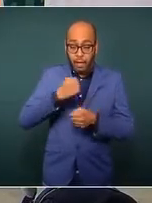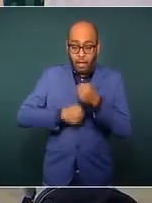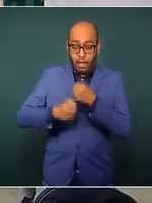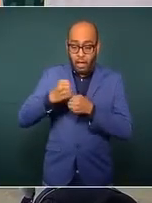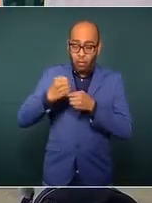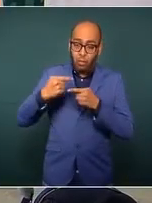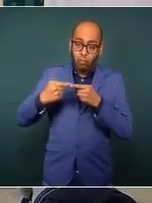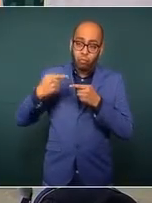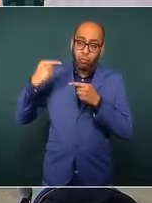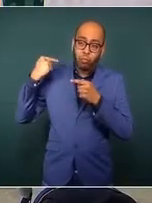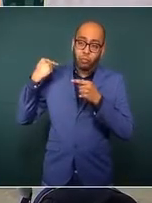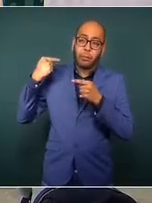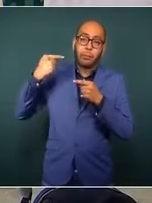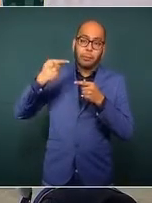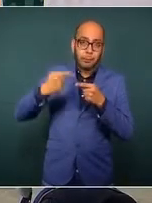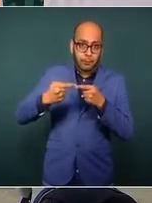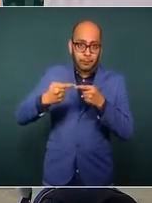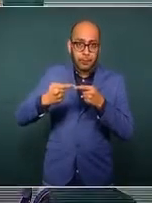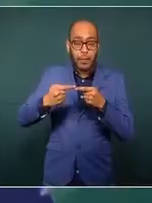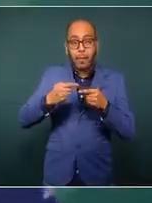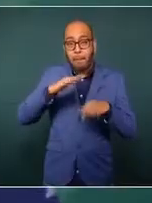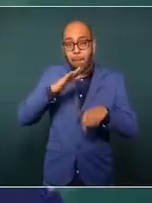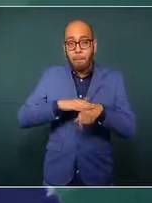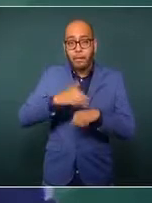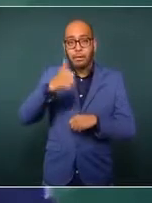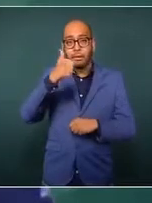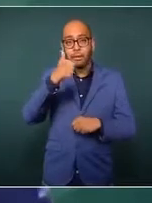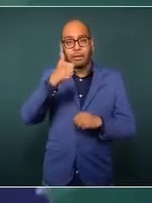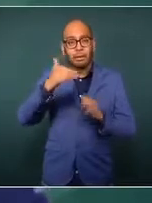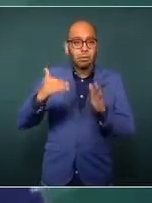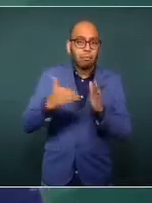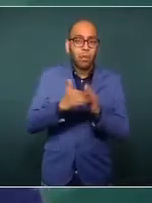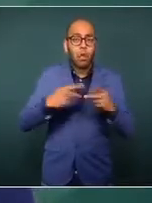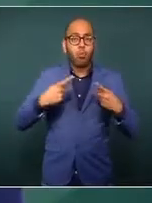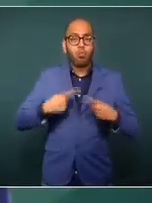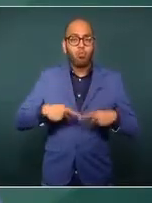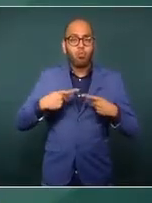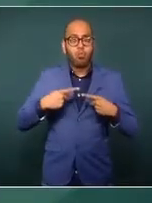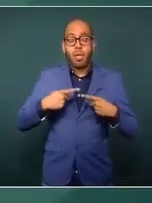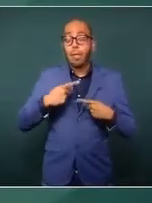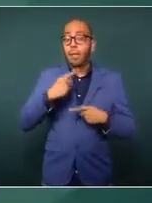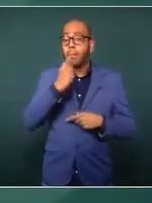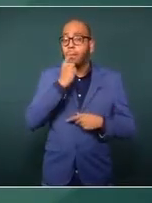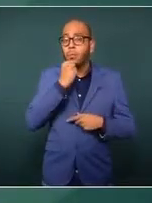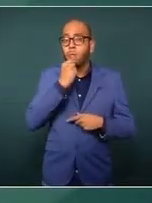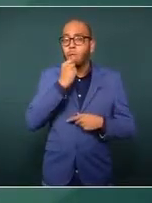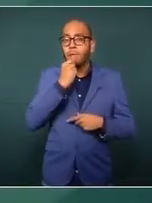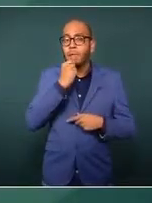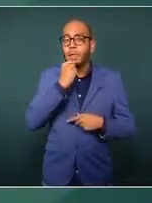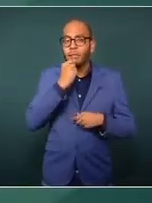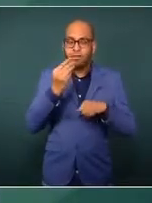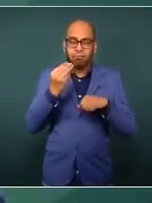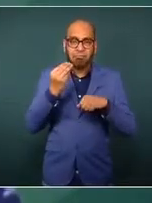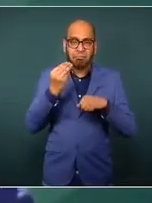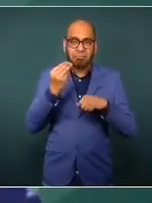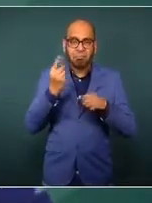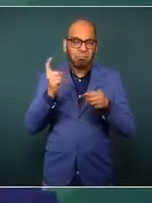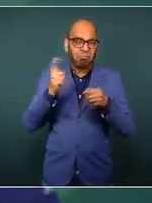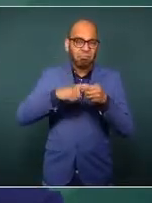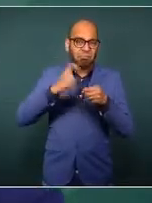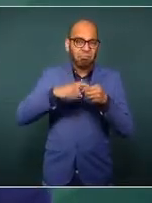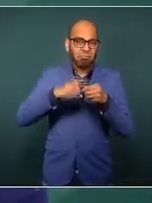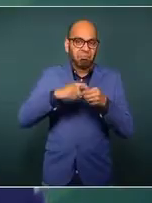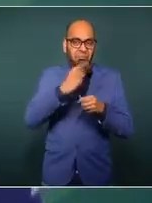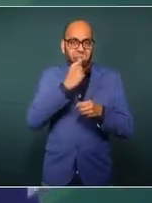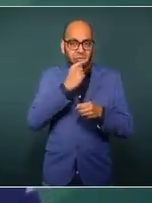pasamos a más de seis mil elementos de policía, debidamente certificados, la inmensa mayoría,